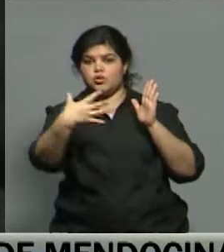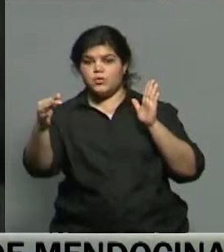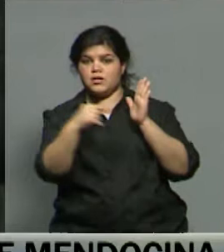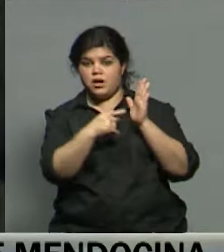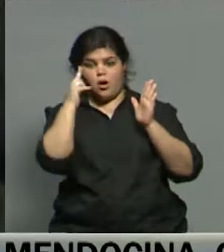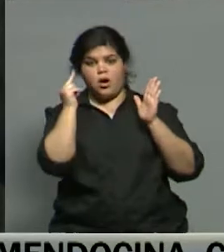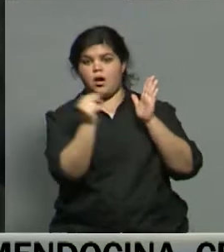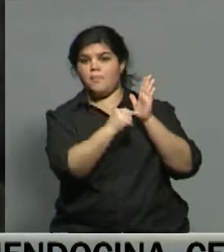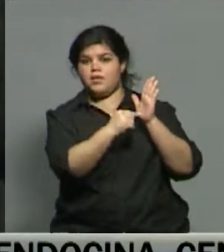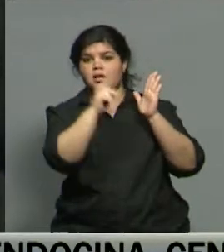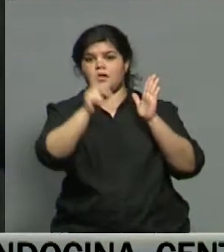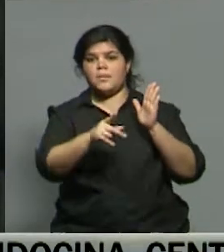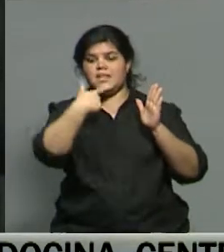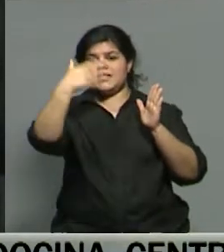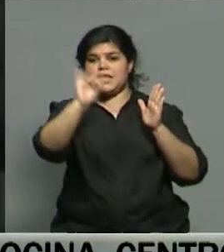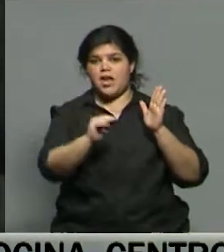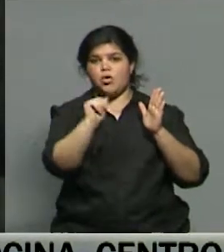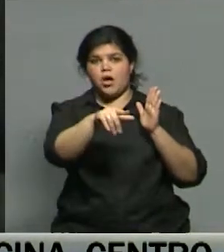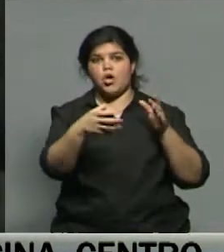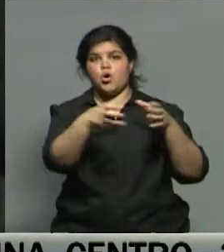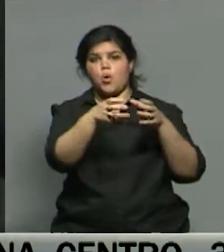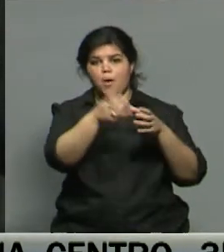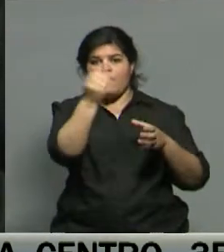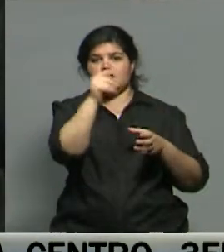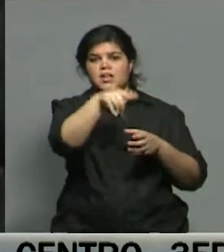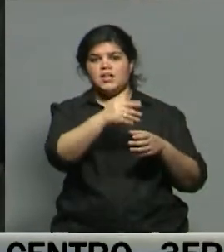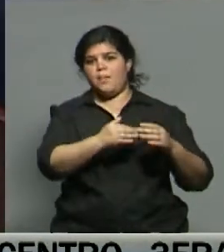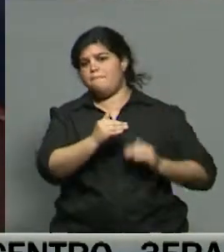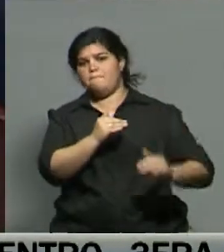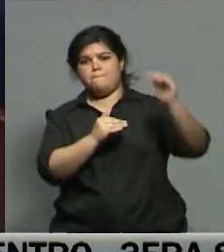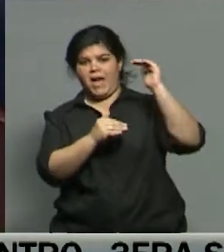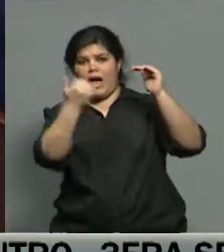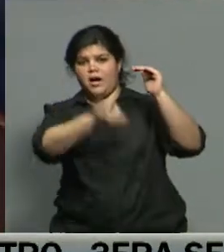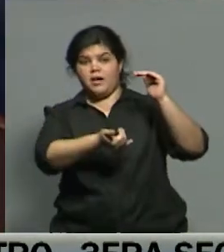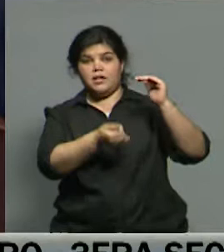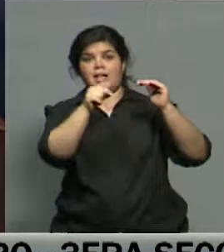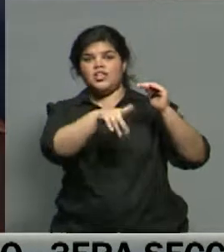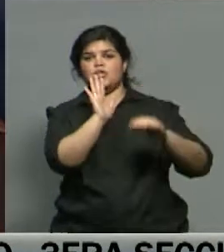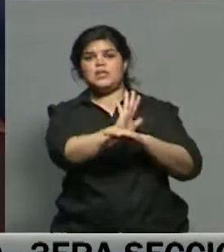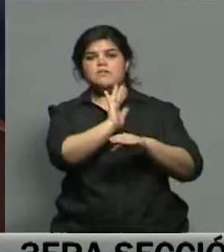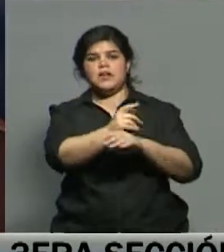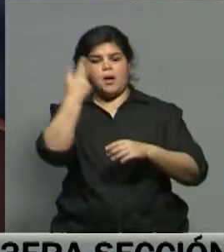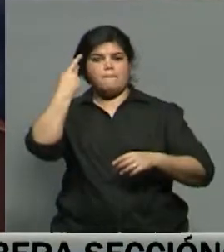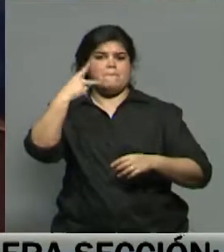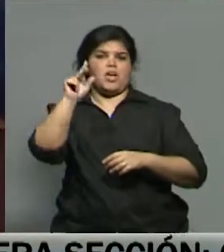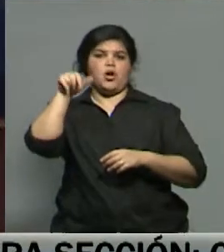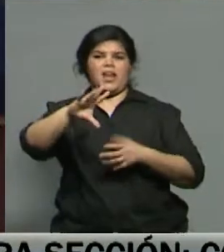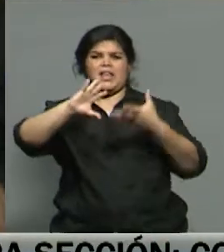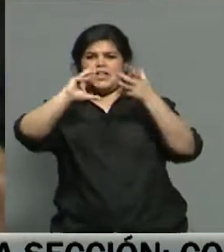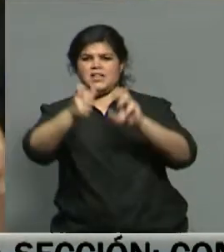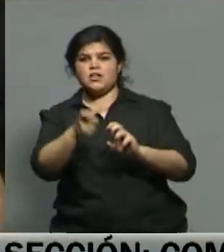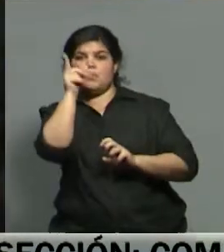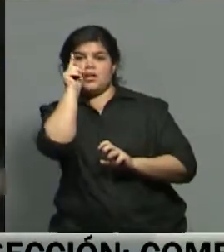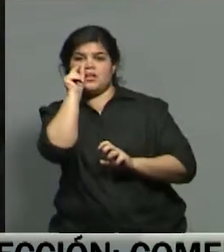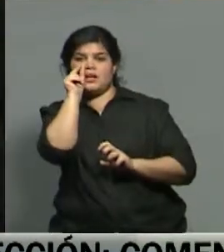además la aprobación del Senado, donde el partido oficialista tiene mayoría absoluta, lo cual agravaría aún más la peor crisis política en España